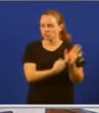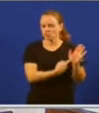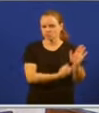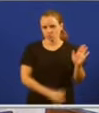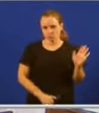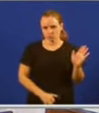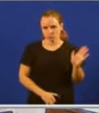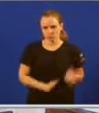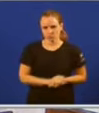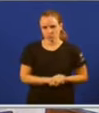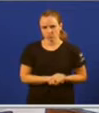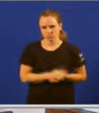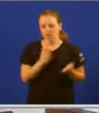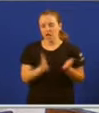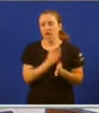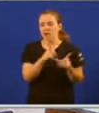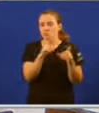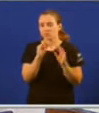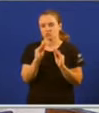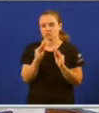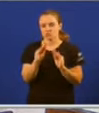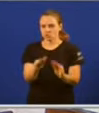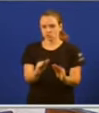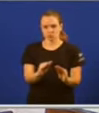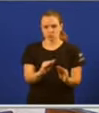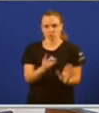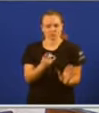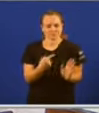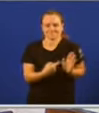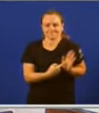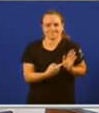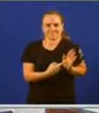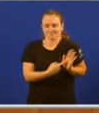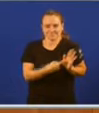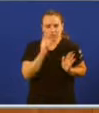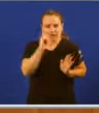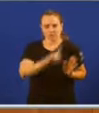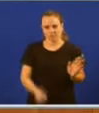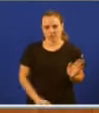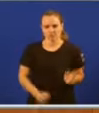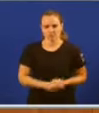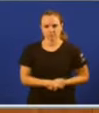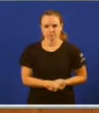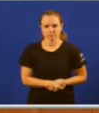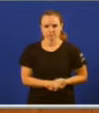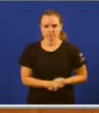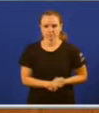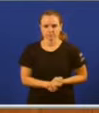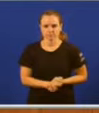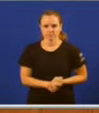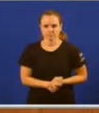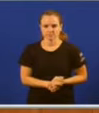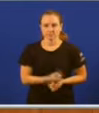Feijó, o seu álbum de fotos a verdade é que é unha auténtica mina. E, mire, leva